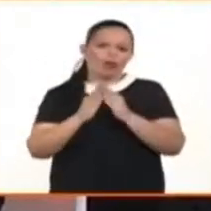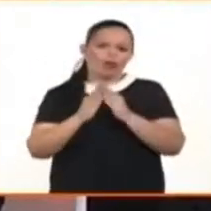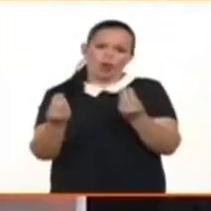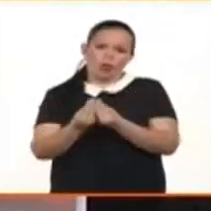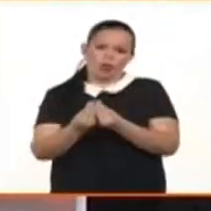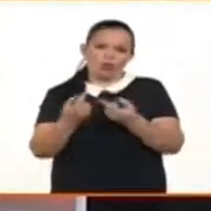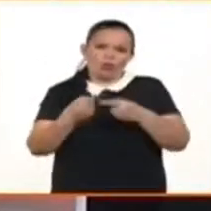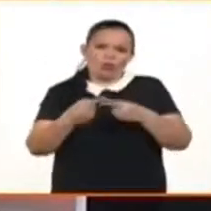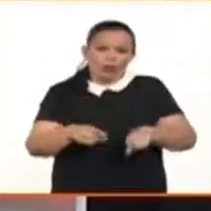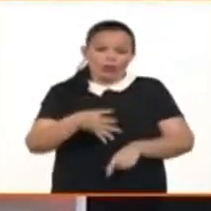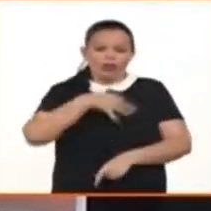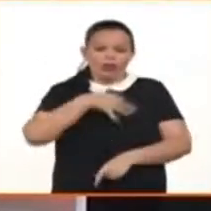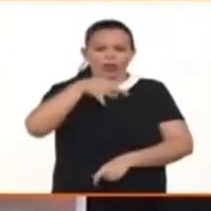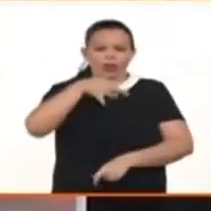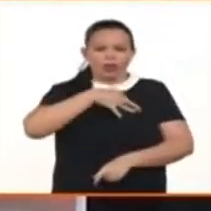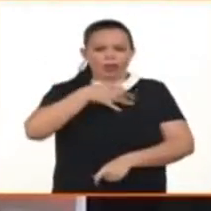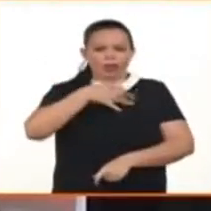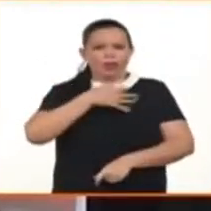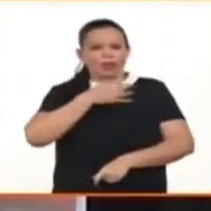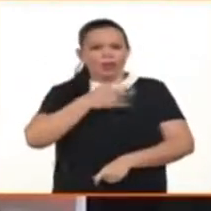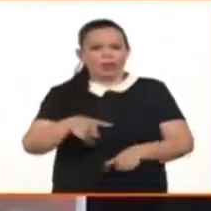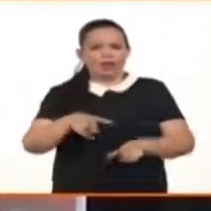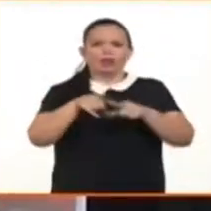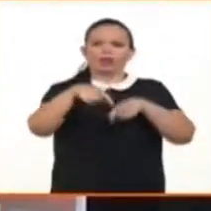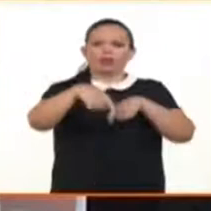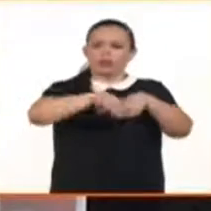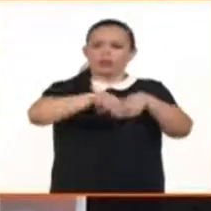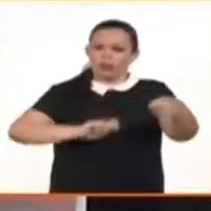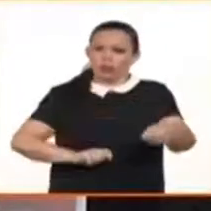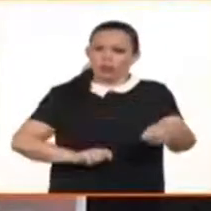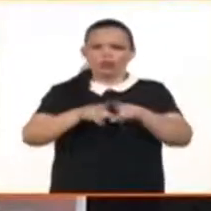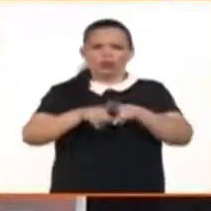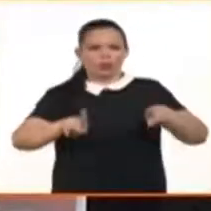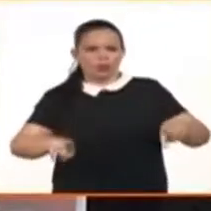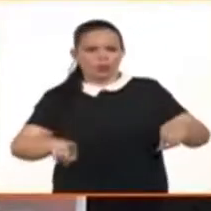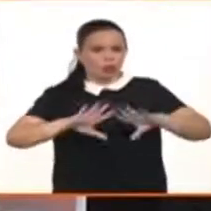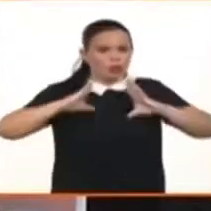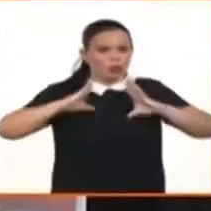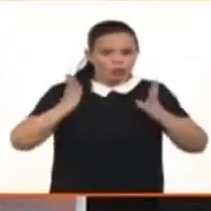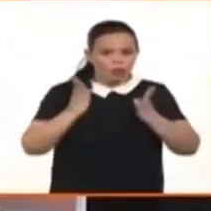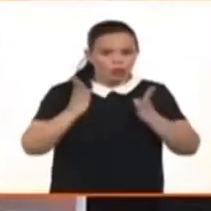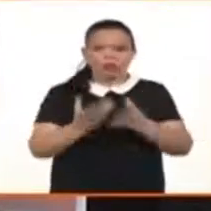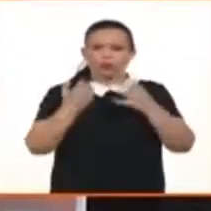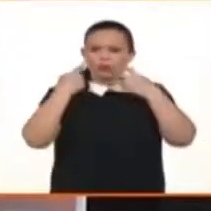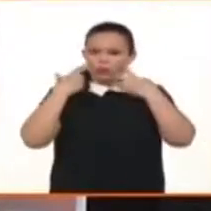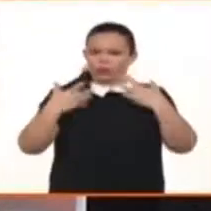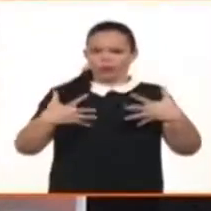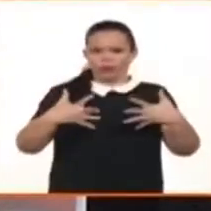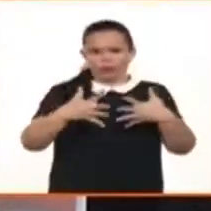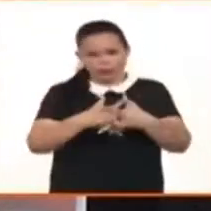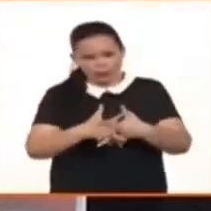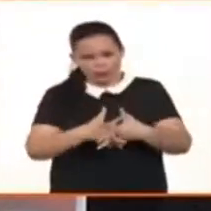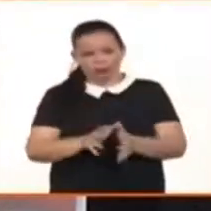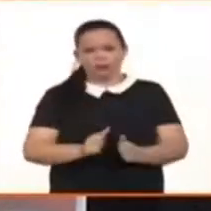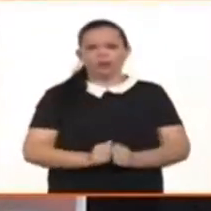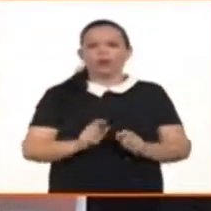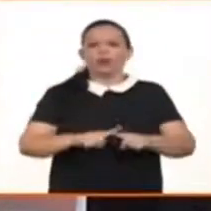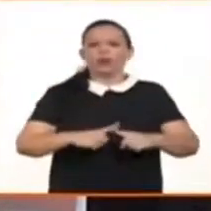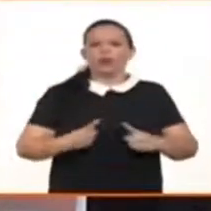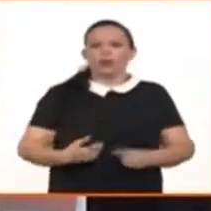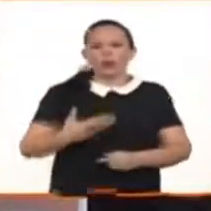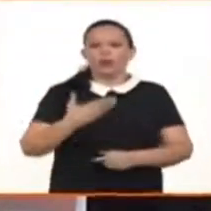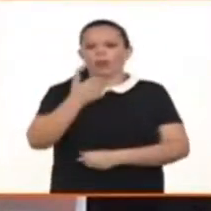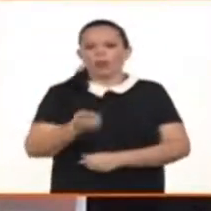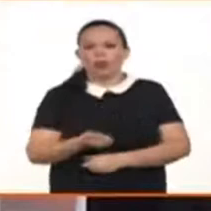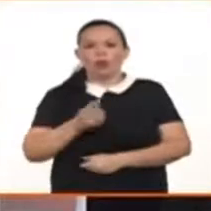que va a tener ante las separaciones y los divorcios, con figuras importantes, como el perfeccionamiento de la figura de la pensión al escónyuge